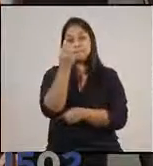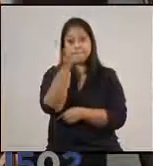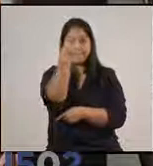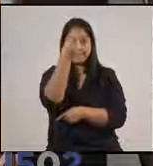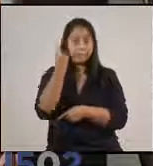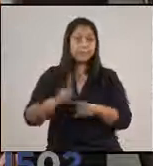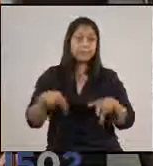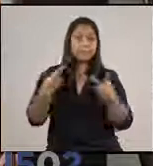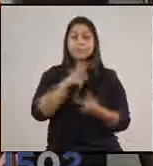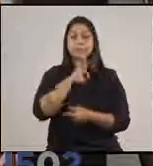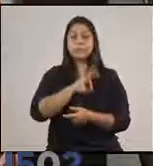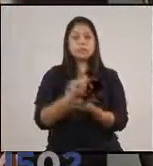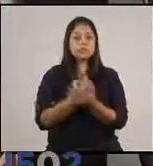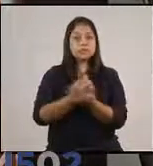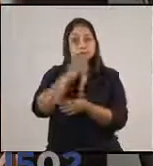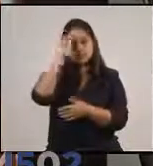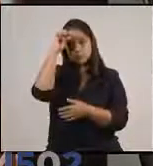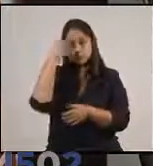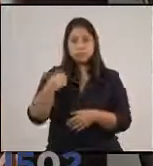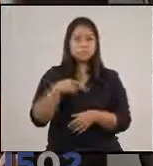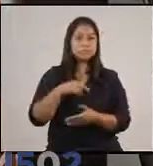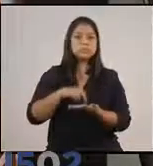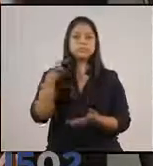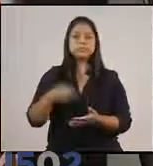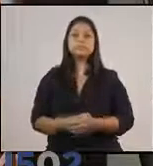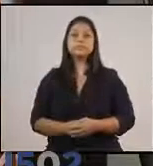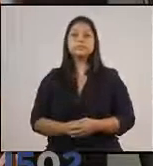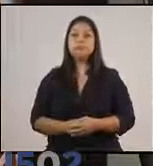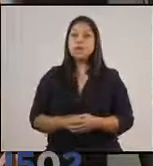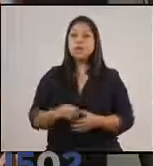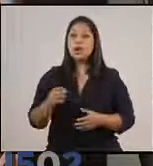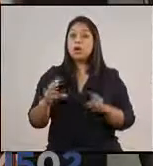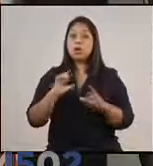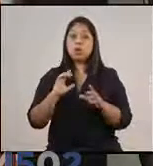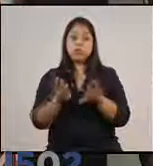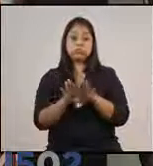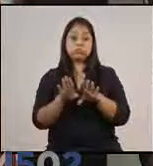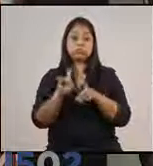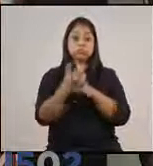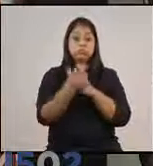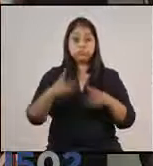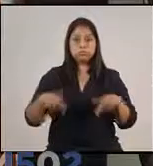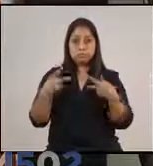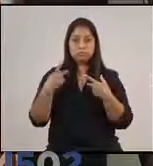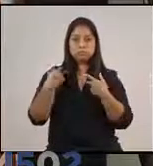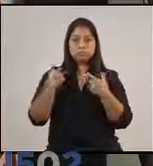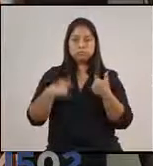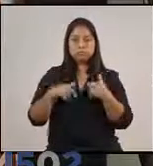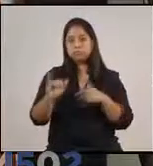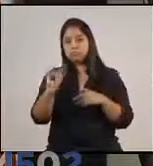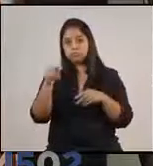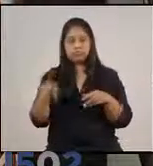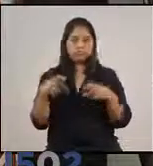social, económica y política de nuestro país. Como cultura viva, contribuyen de una manera decisiva a la